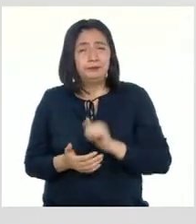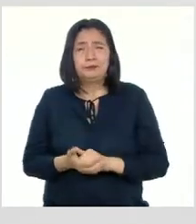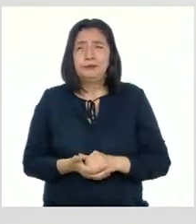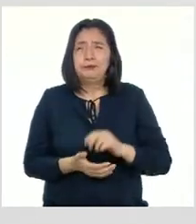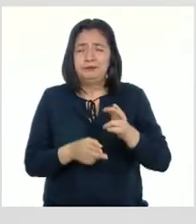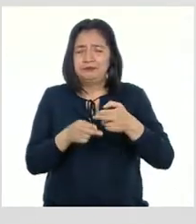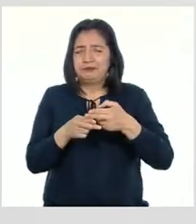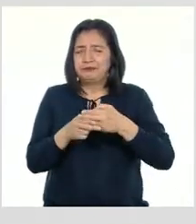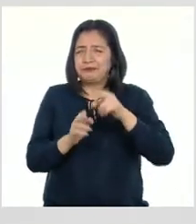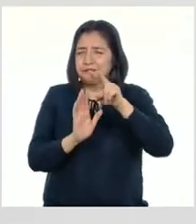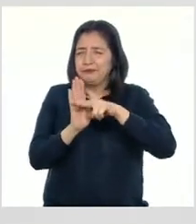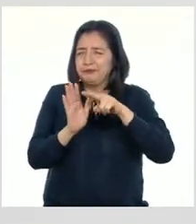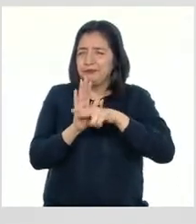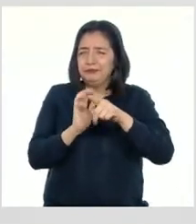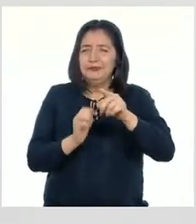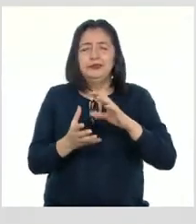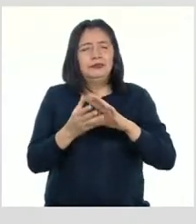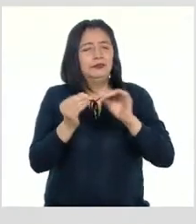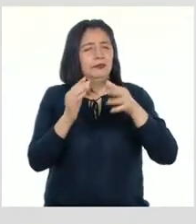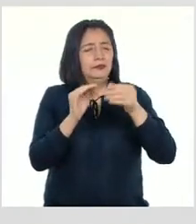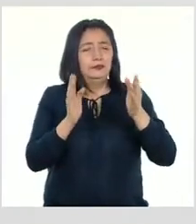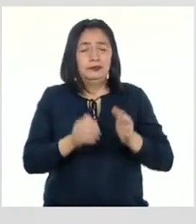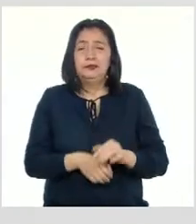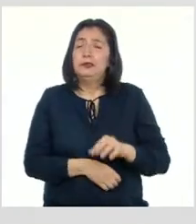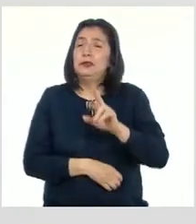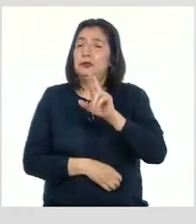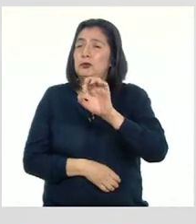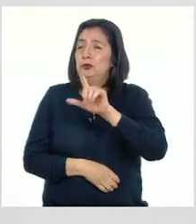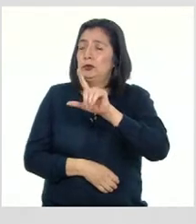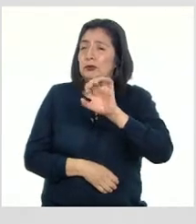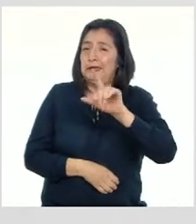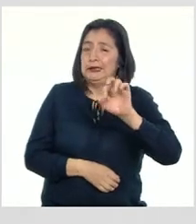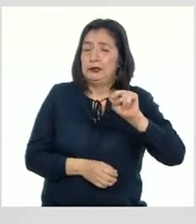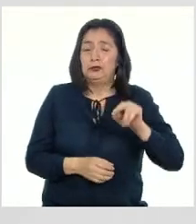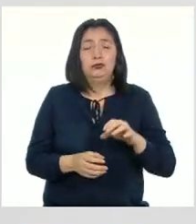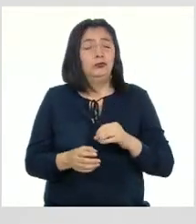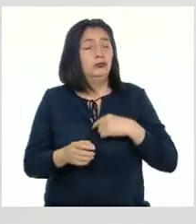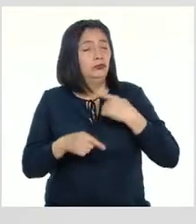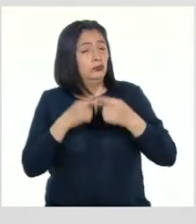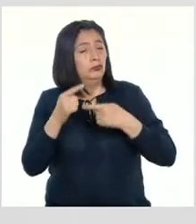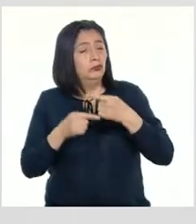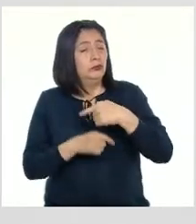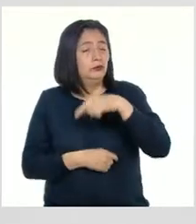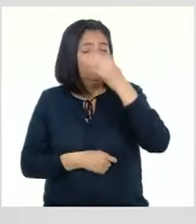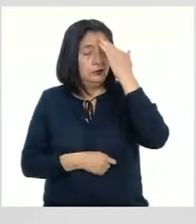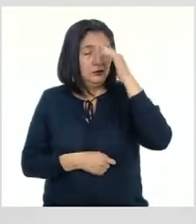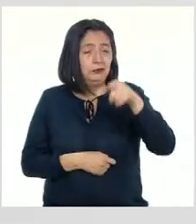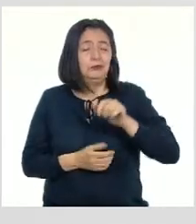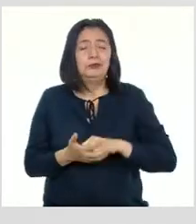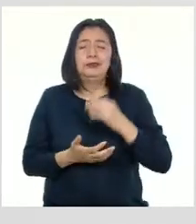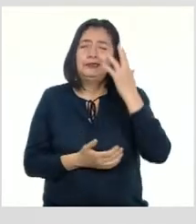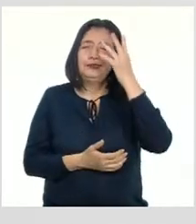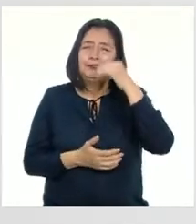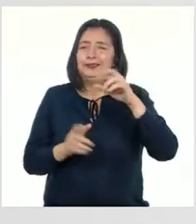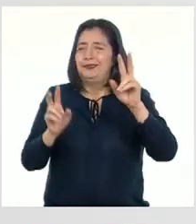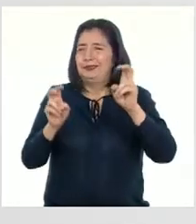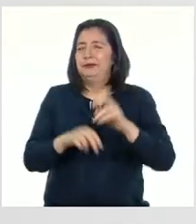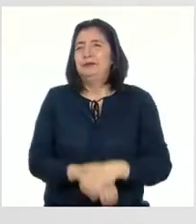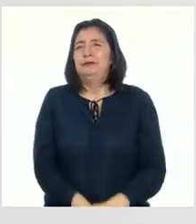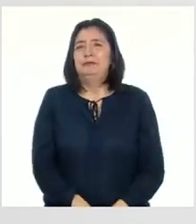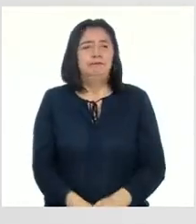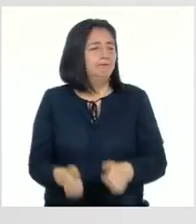un breve video en que el historiador Rolando Rojas Nos cuenta lo que sabe sobre este lindo tema